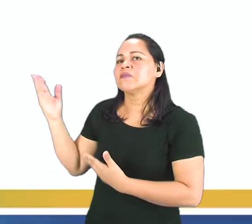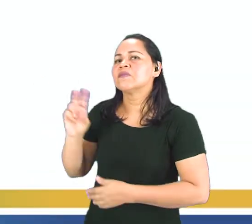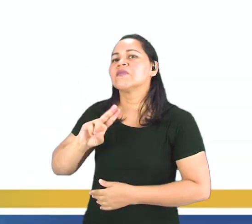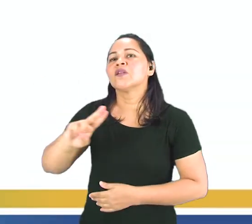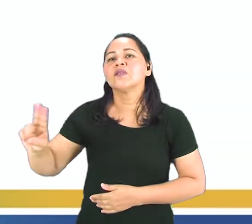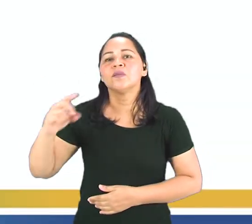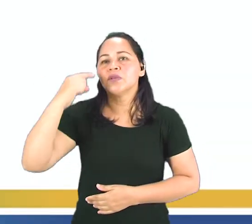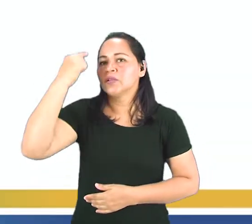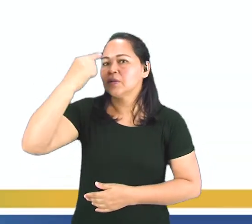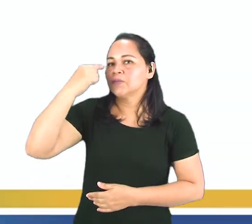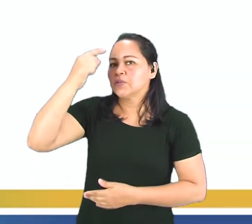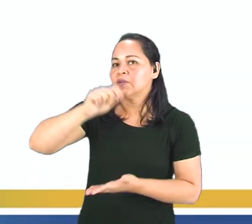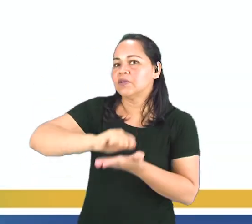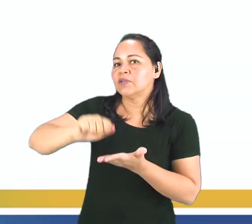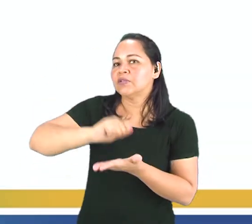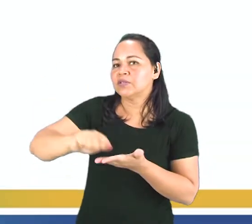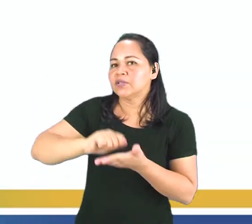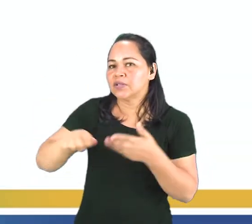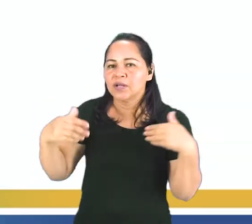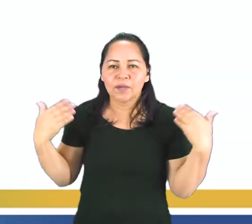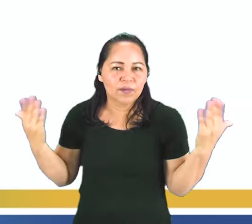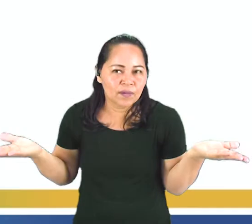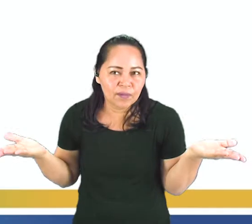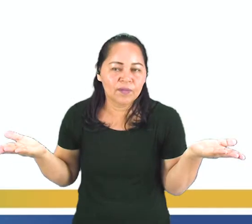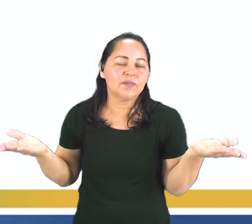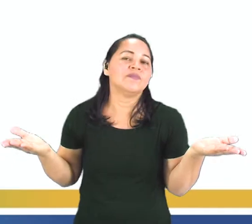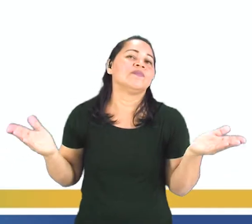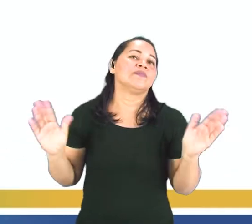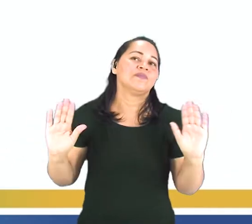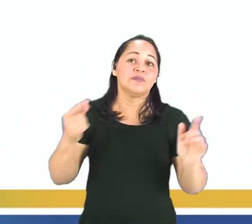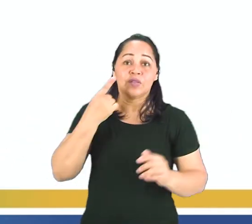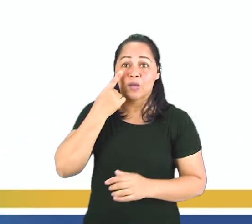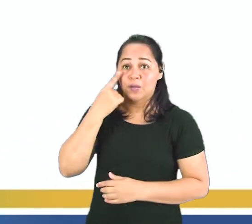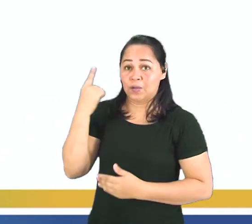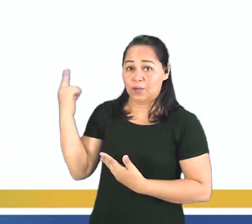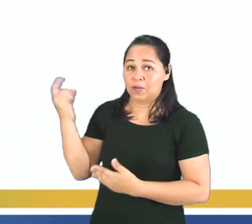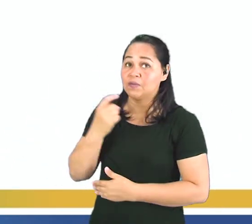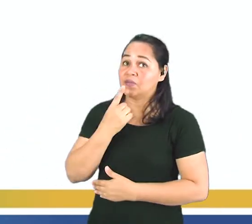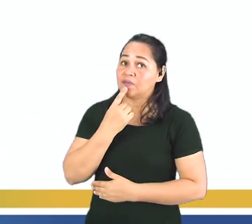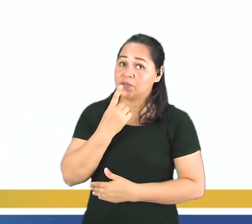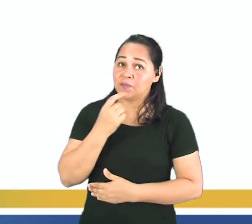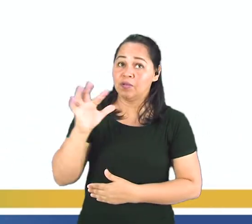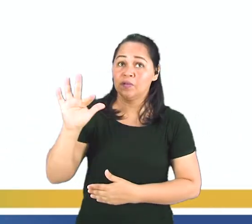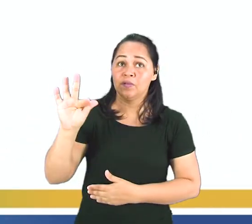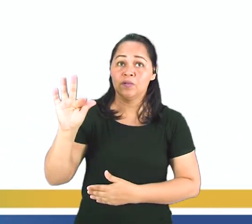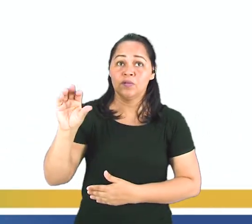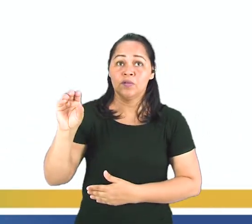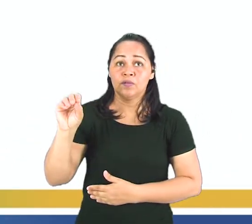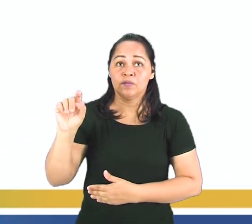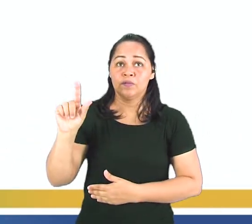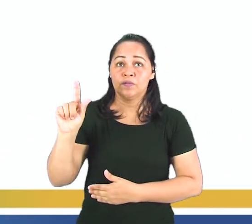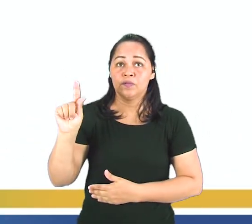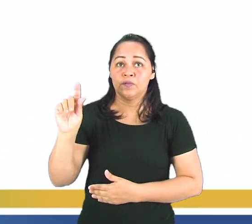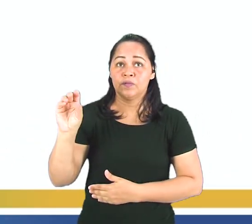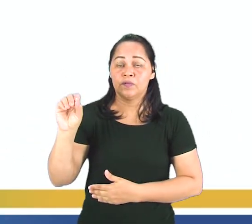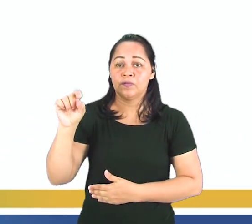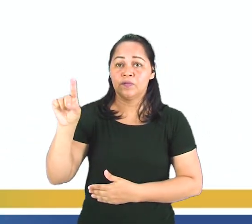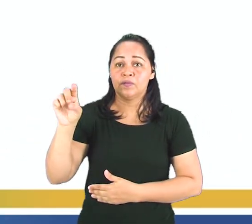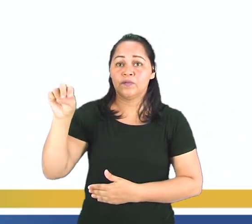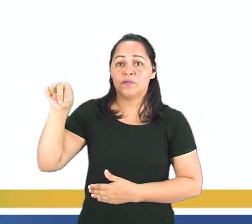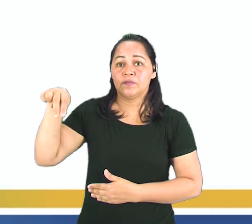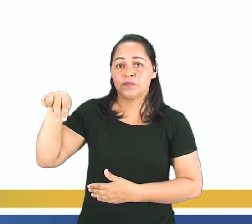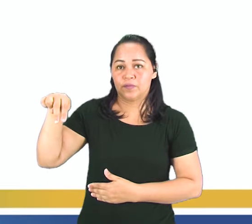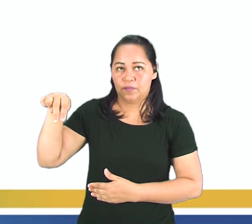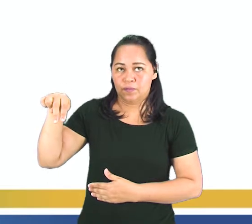certeza que usted dice fogón. En español, olha como es diferente, solo que no el nombre. Olha lá. Vamos a hacer palomitas